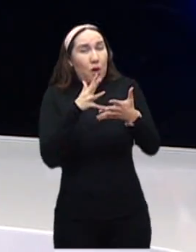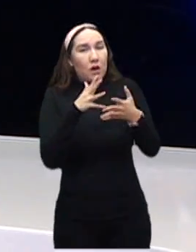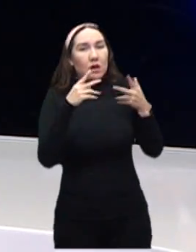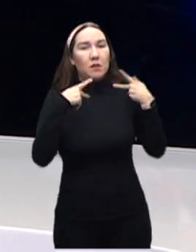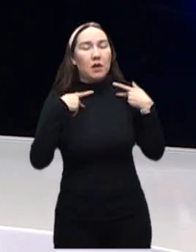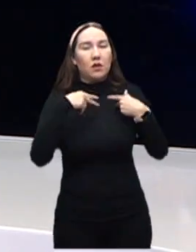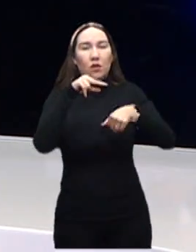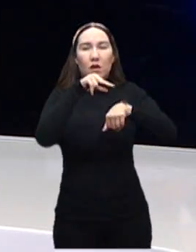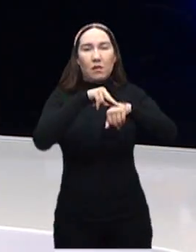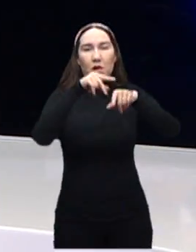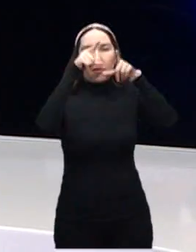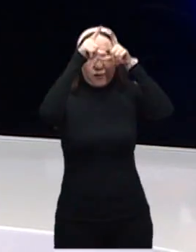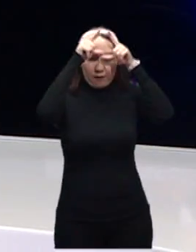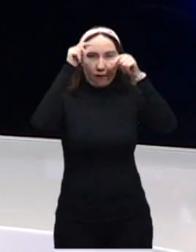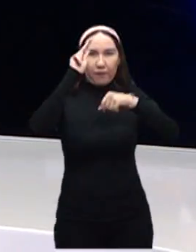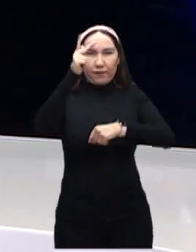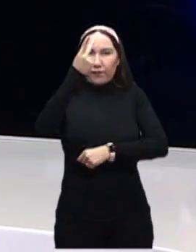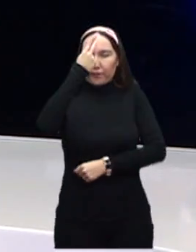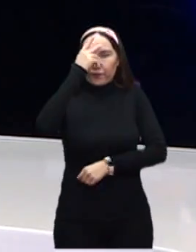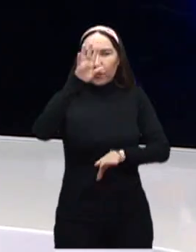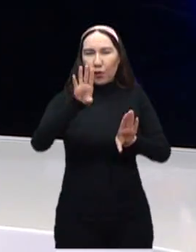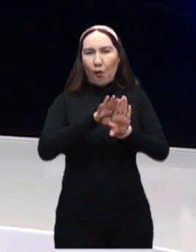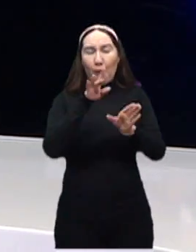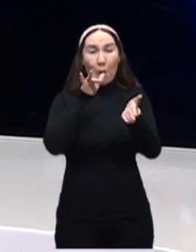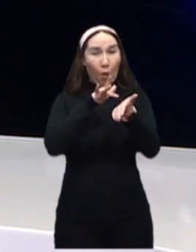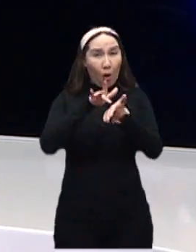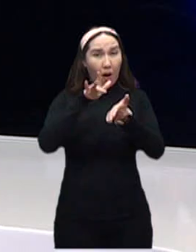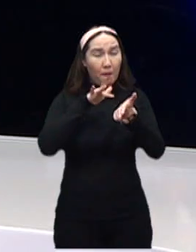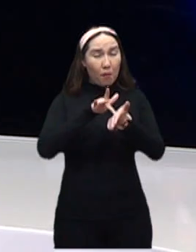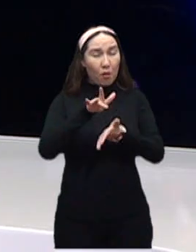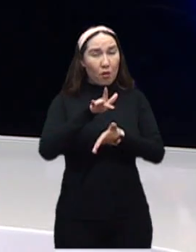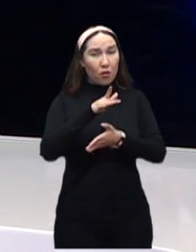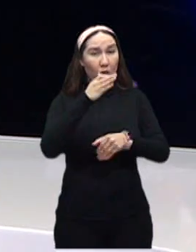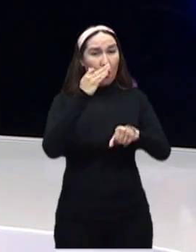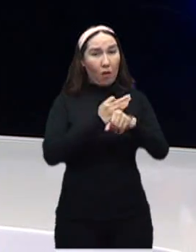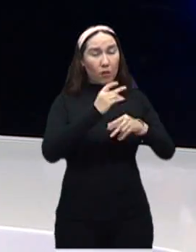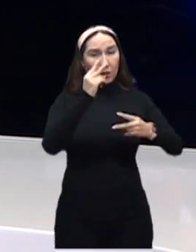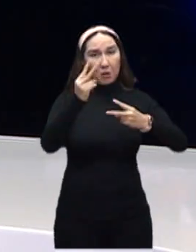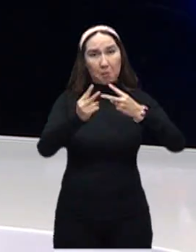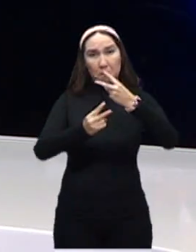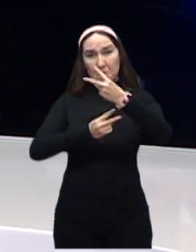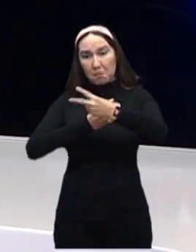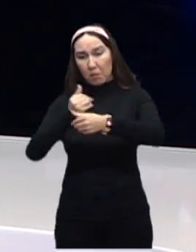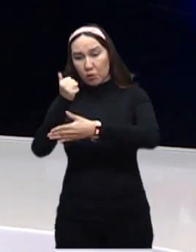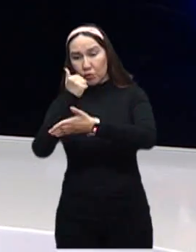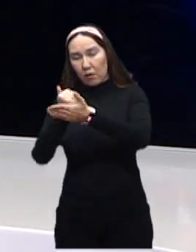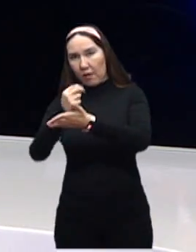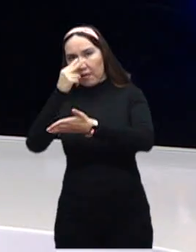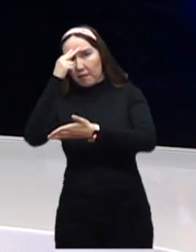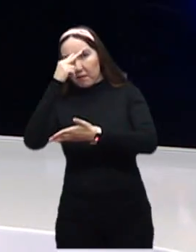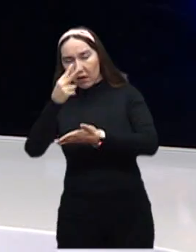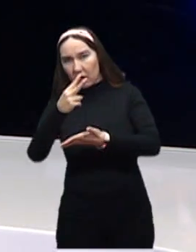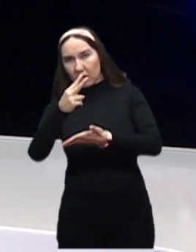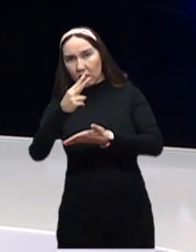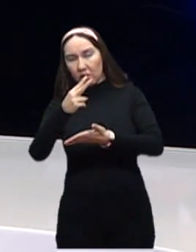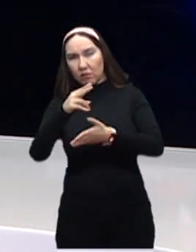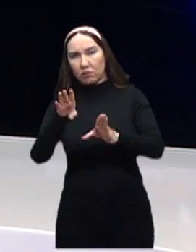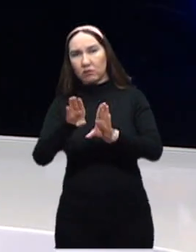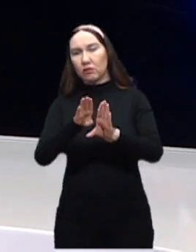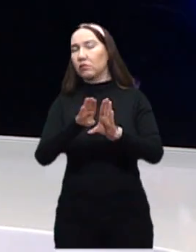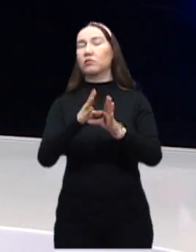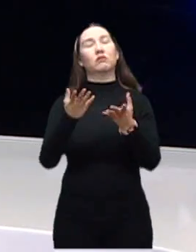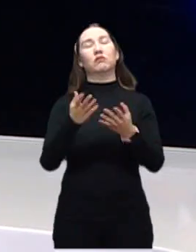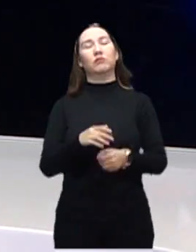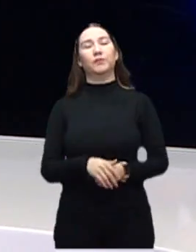salud de San Luis Potosí, a modo de solidaridad, está acudiendo ya a Ciudad de México. ¿No se queda San Luis Potosí desprotegido con esta